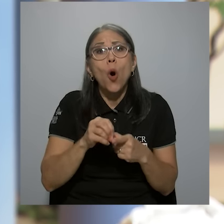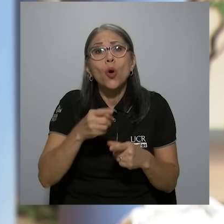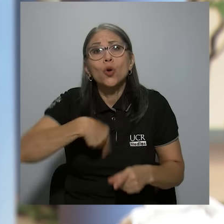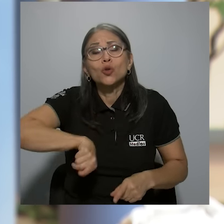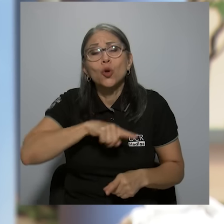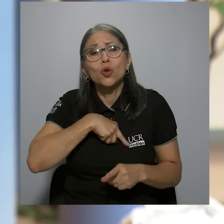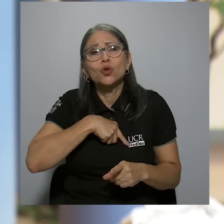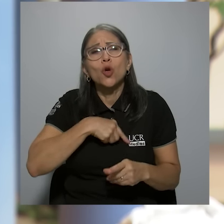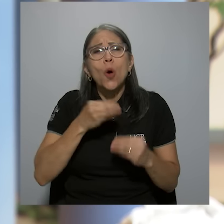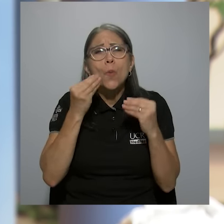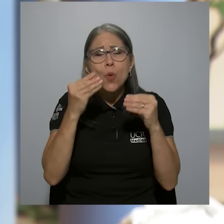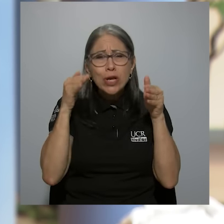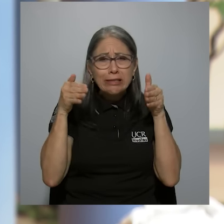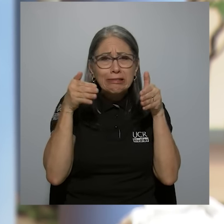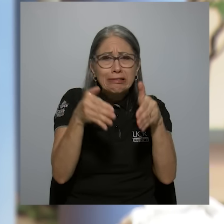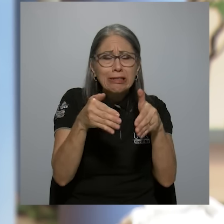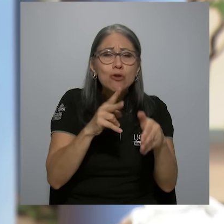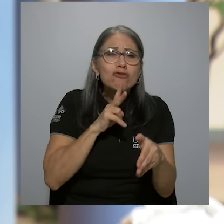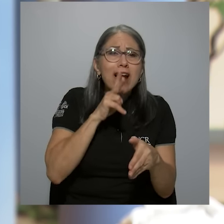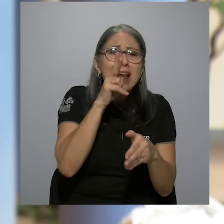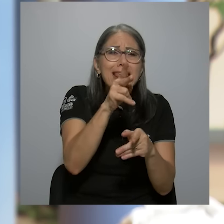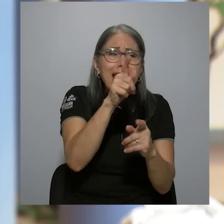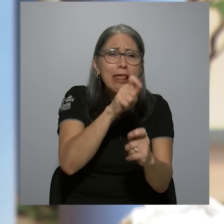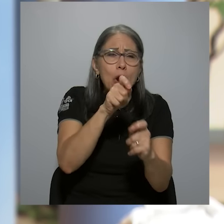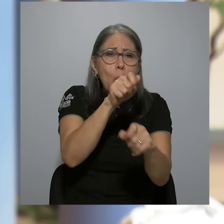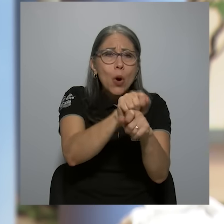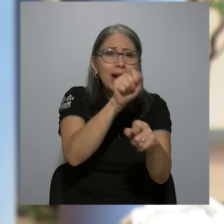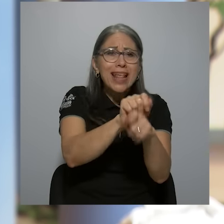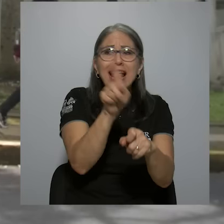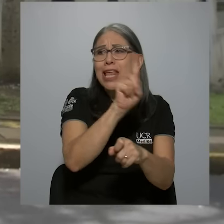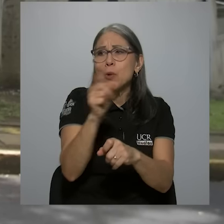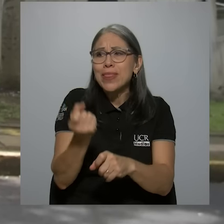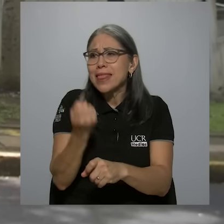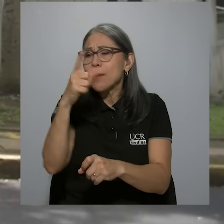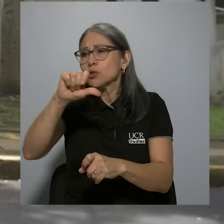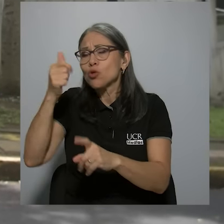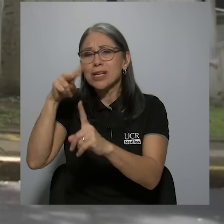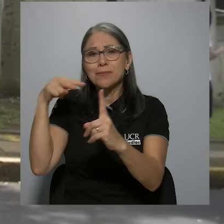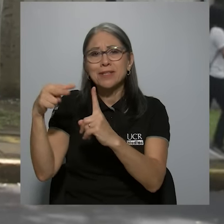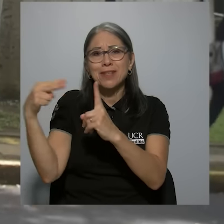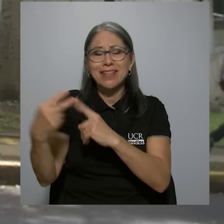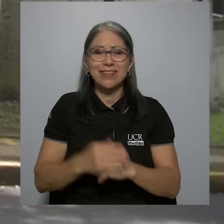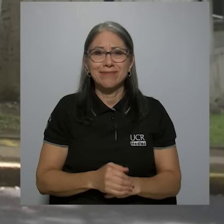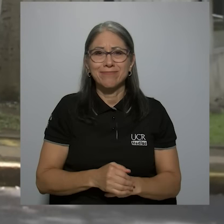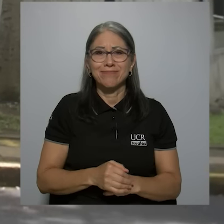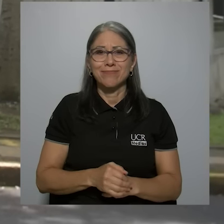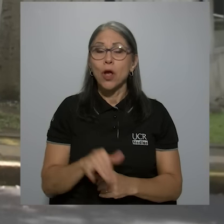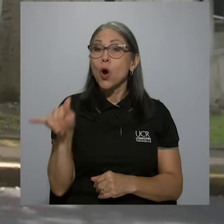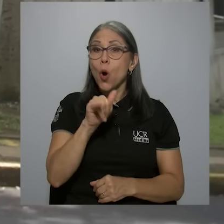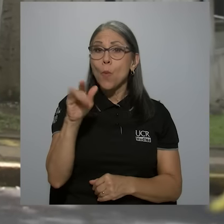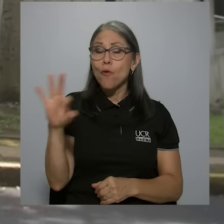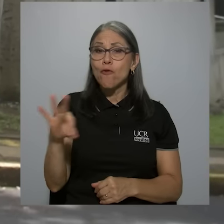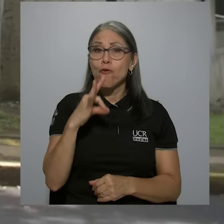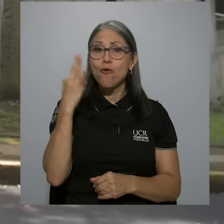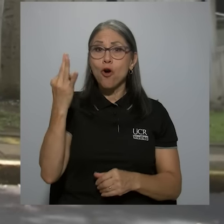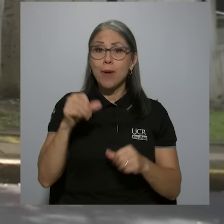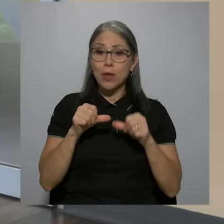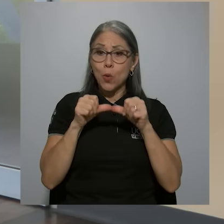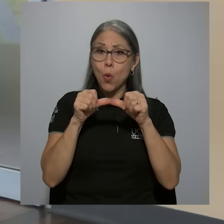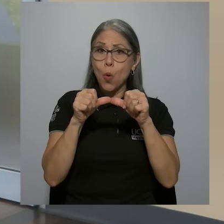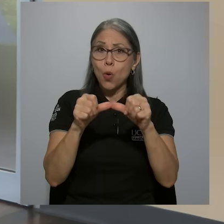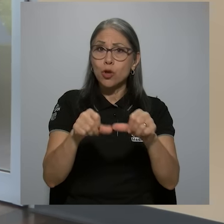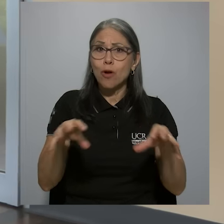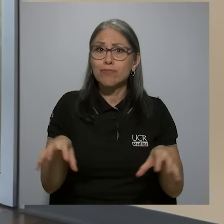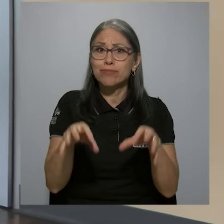demasiado sumergidos en una realidad muy concreta y no entendamos otras perspectivas. Y como una forma de mantener